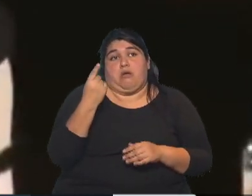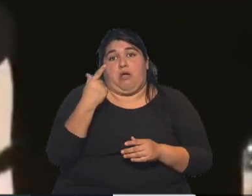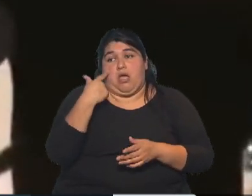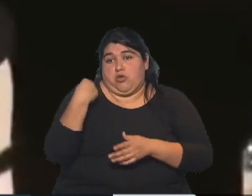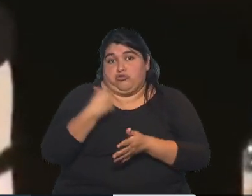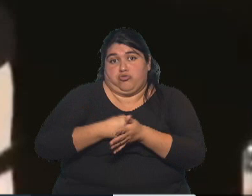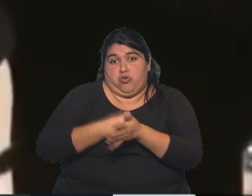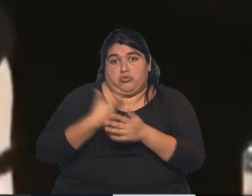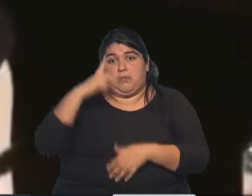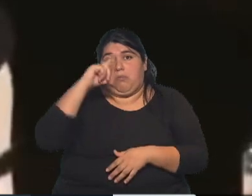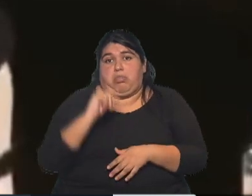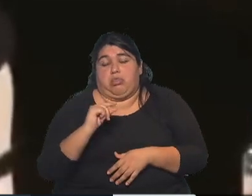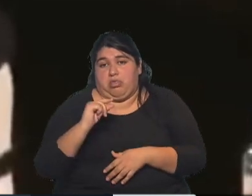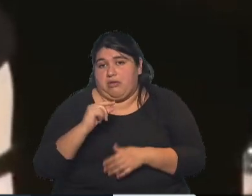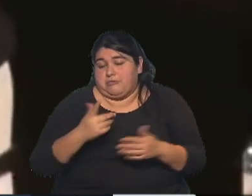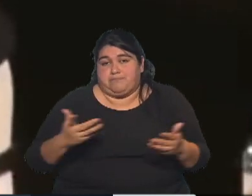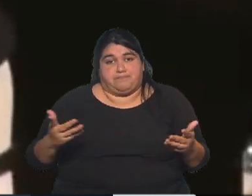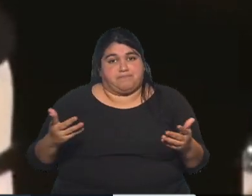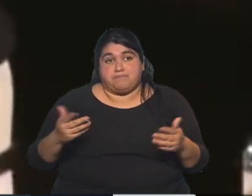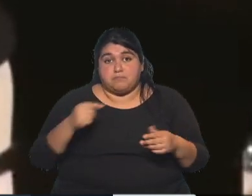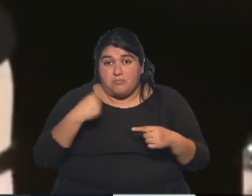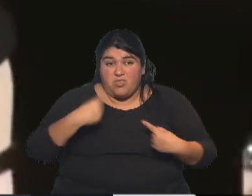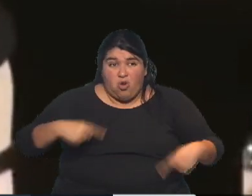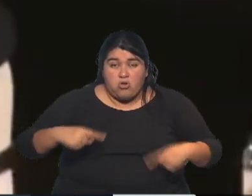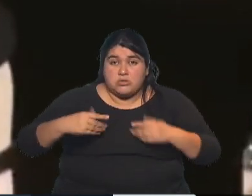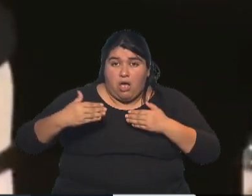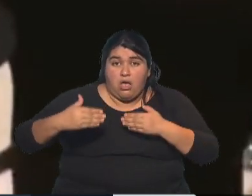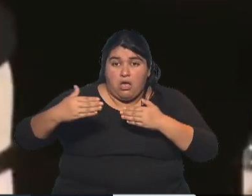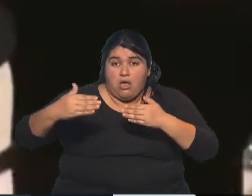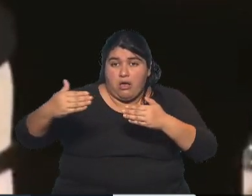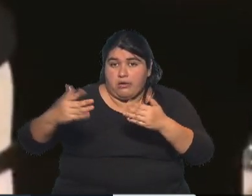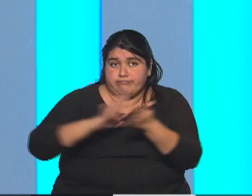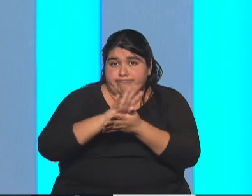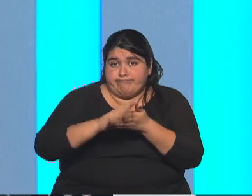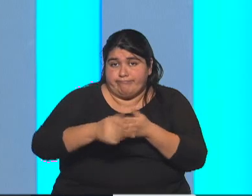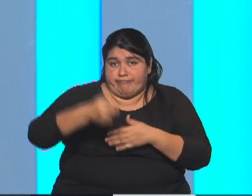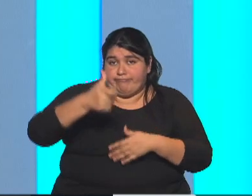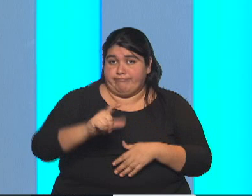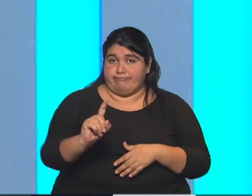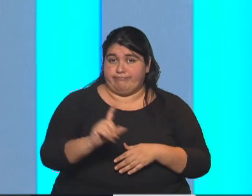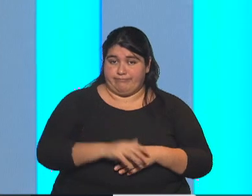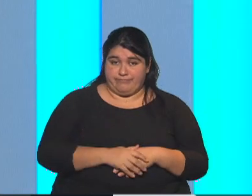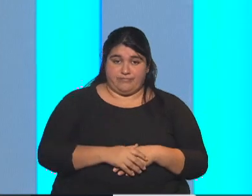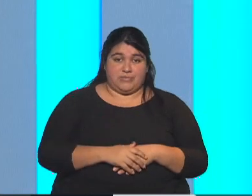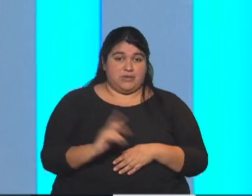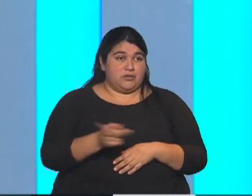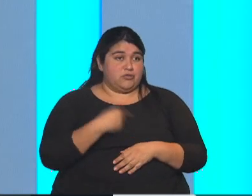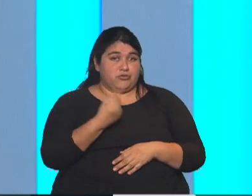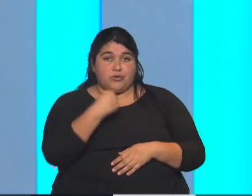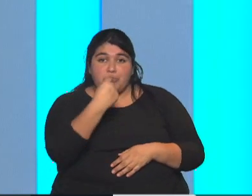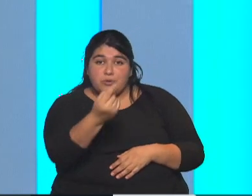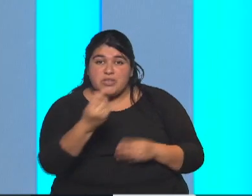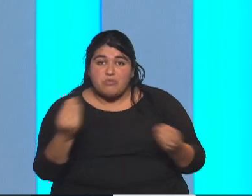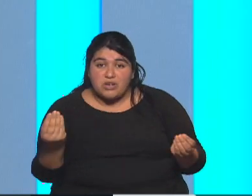estamos pagando ahora, porque si la cosa sigue con atraso no se va a ir. Lo que nadie pregunta en todo esto es lo que